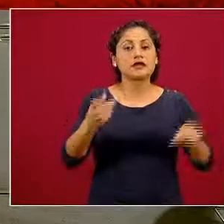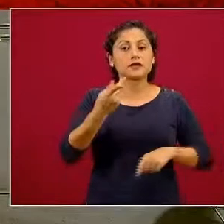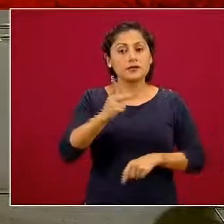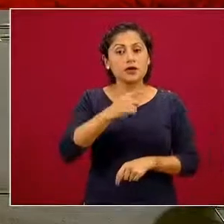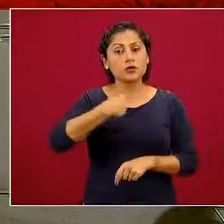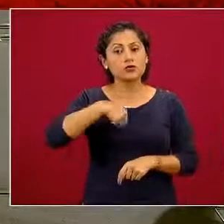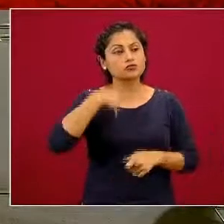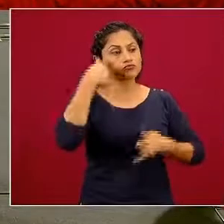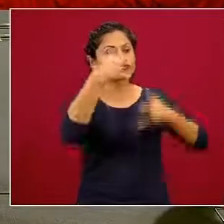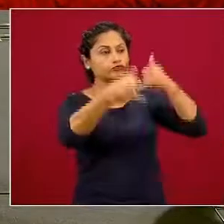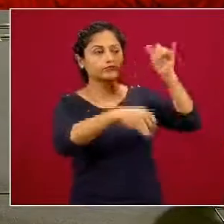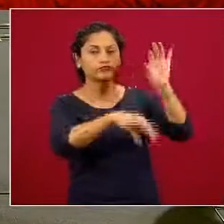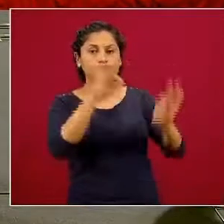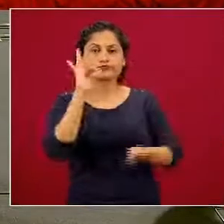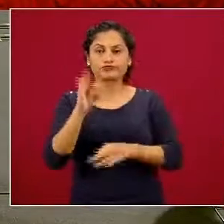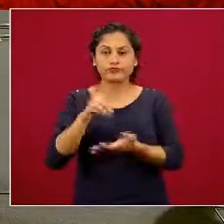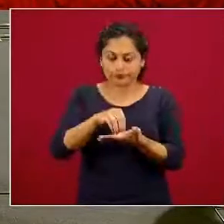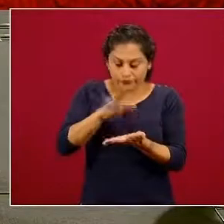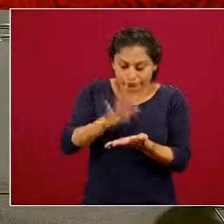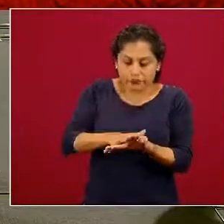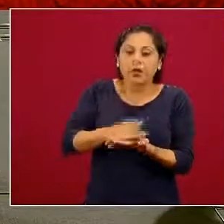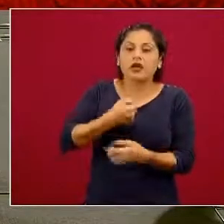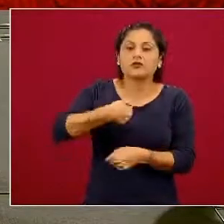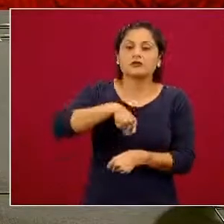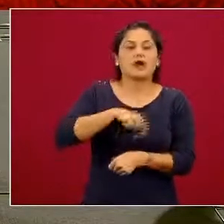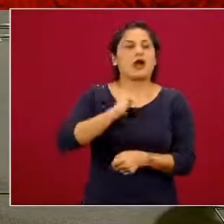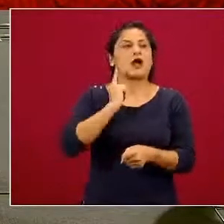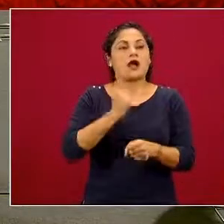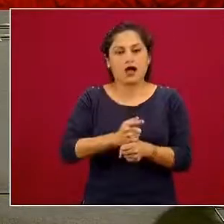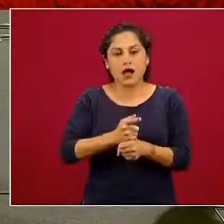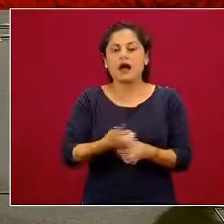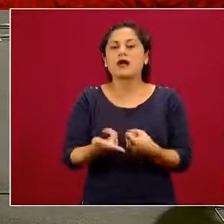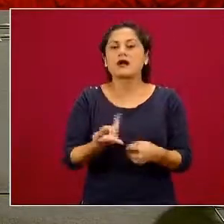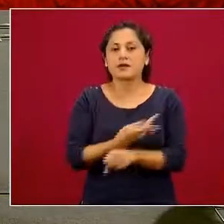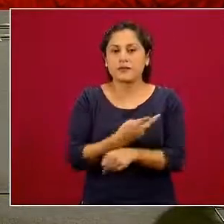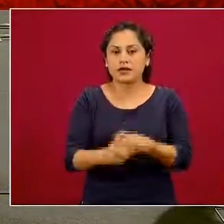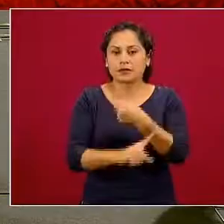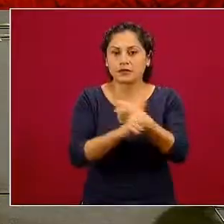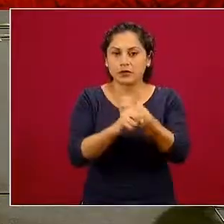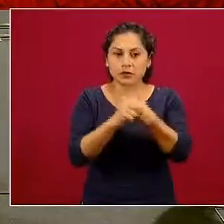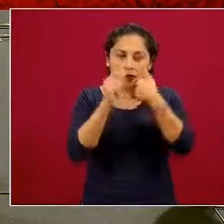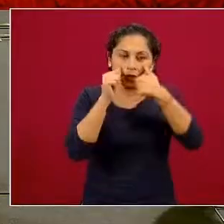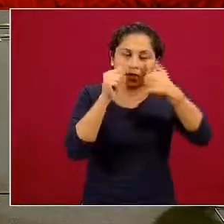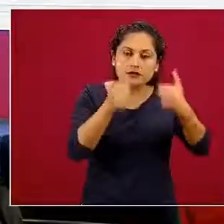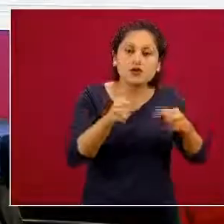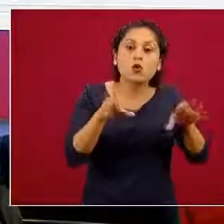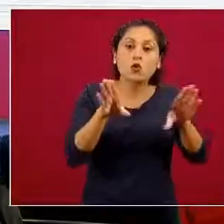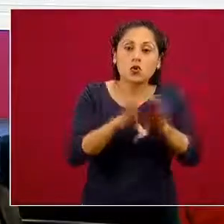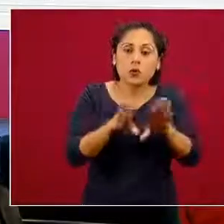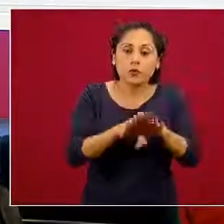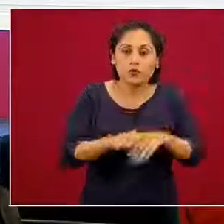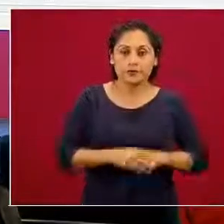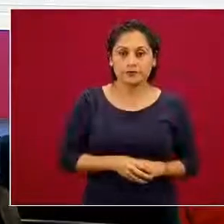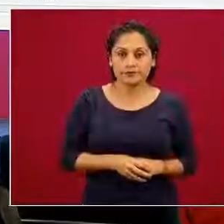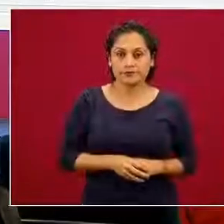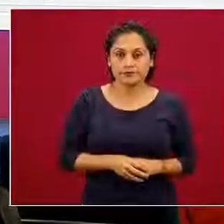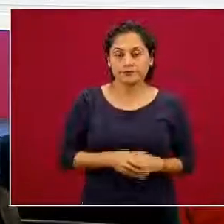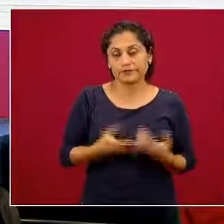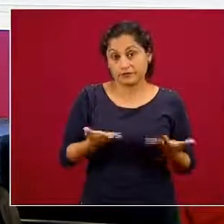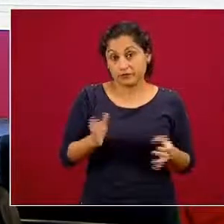permiten detectar cómo se está manejando la problemática, cómo es que se está moviendo y en consecuencia